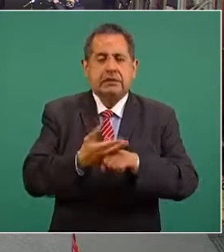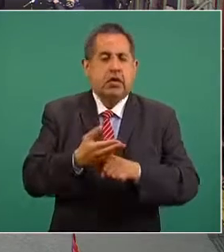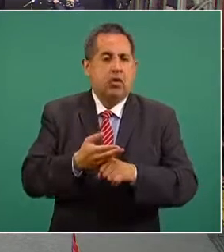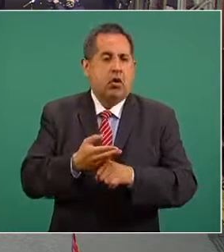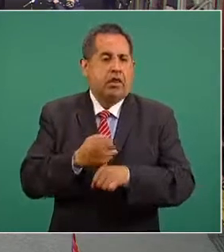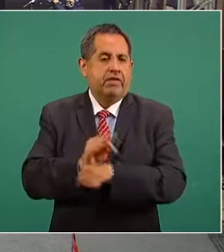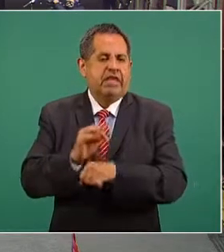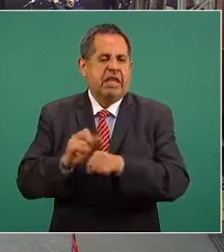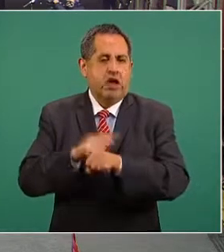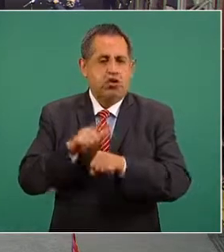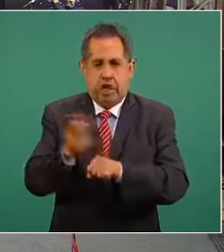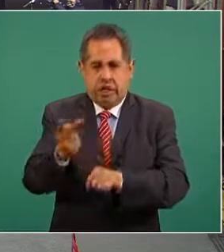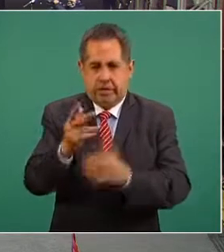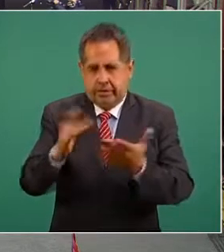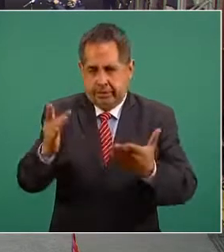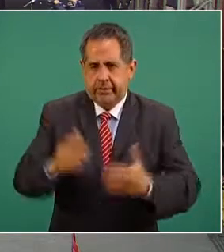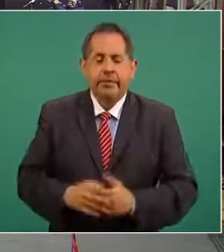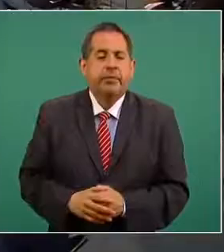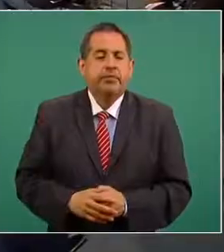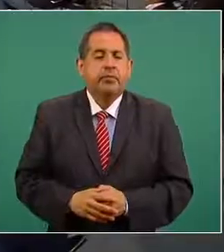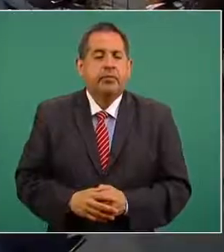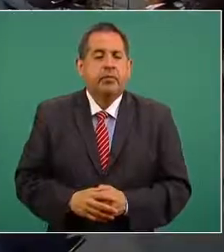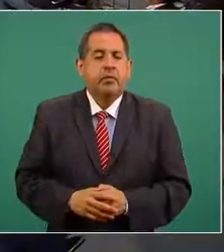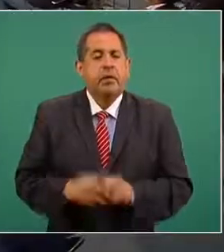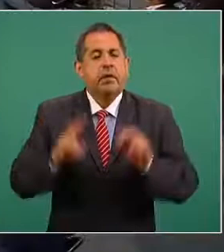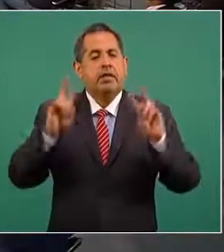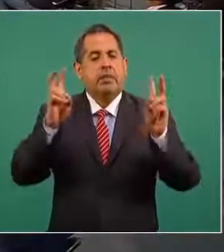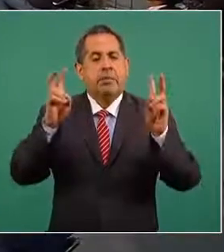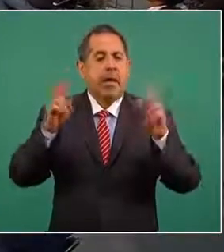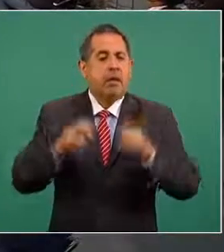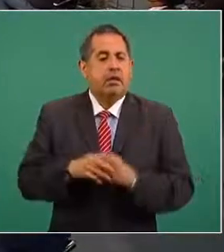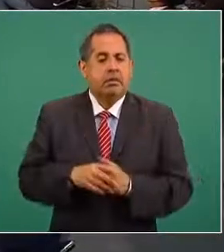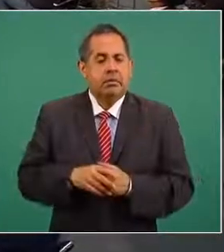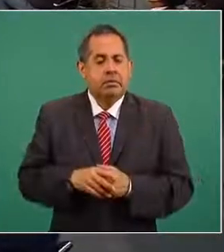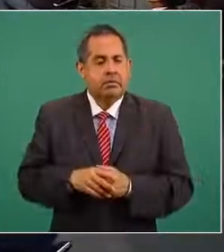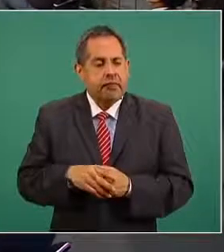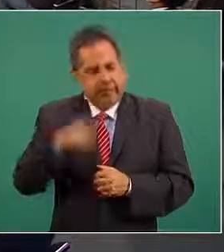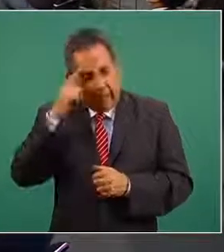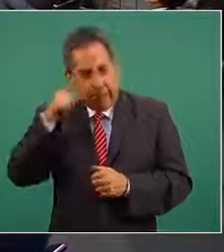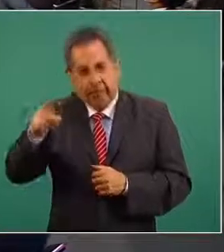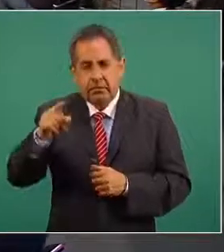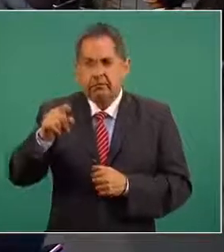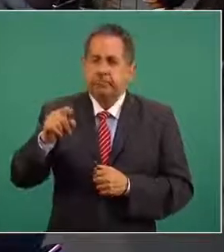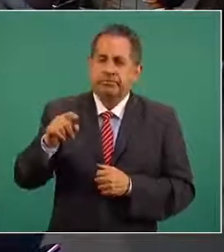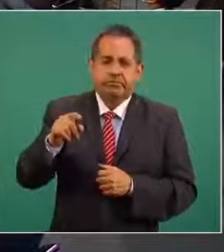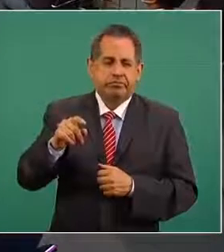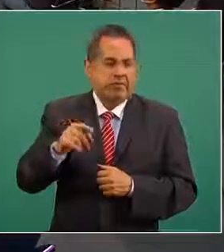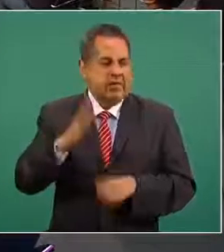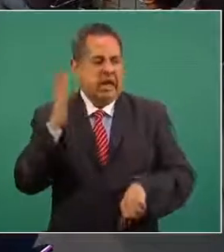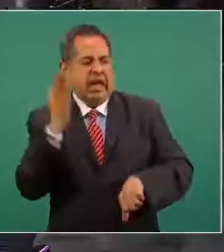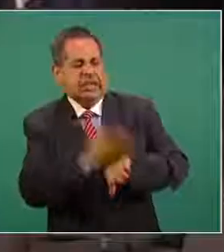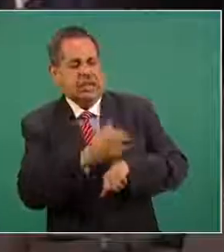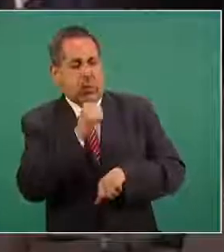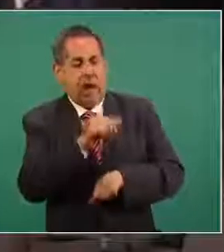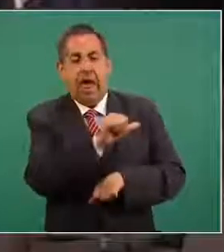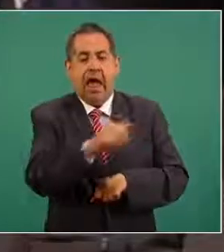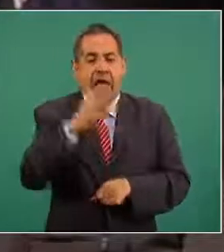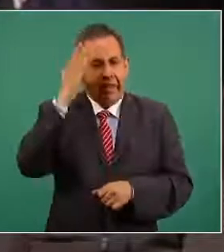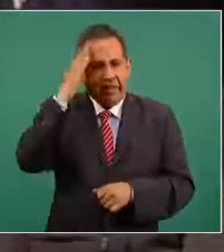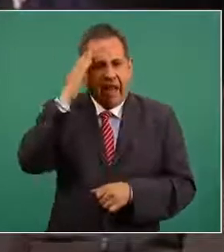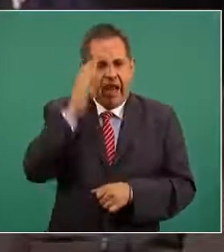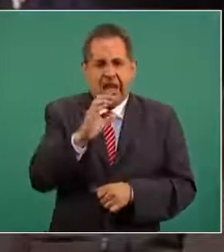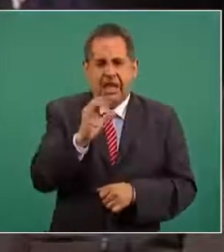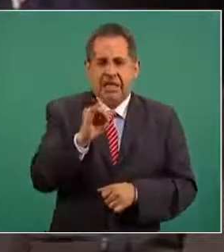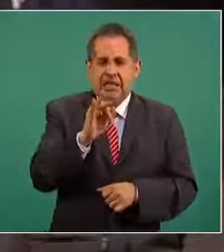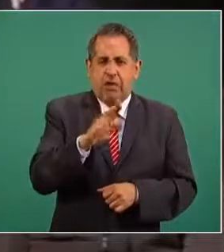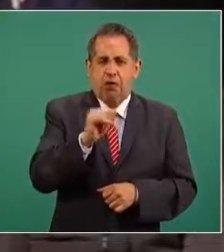Defensa Nacional respecto respecto al tema de la determinación de no ejercer la acción penal en contra del general Cienfuegos no cree que